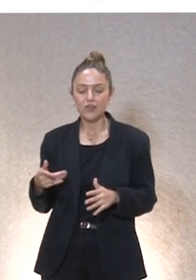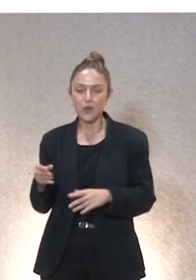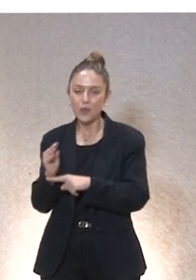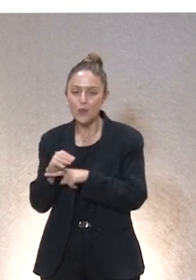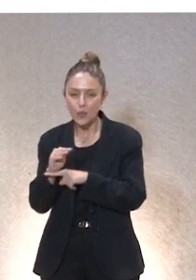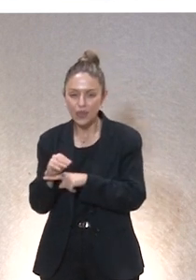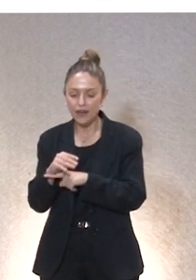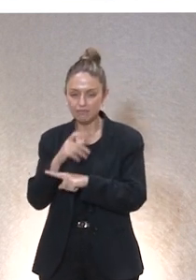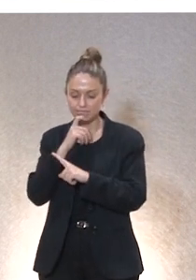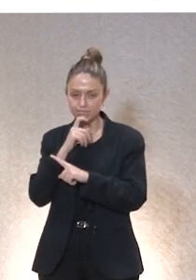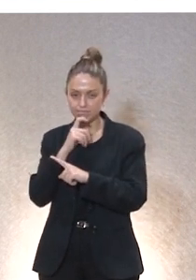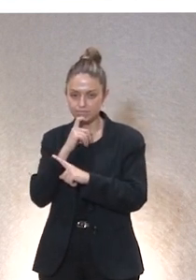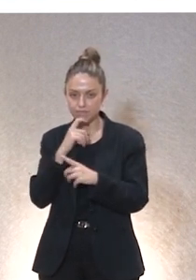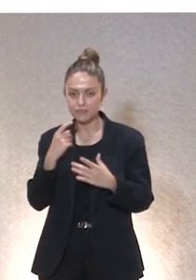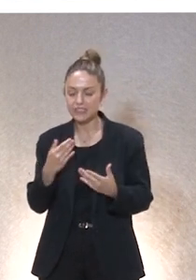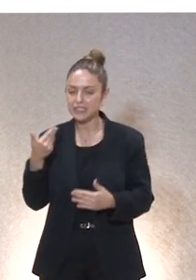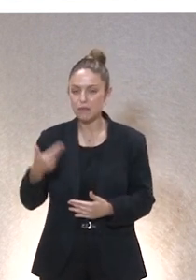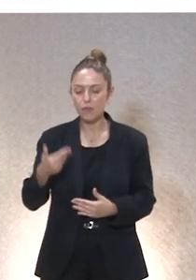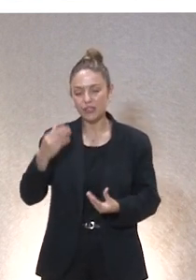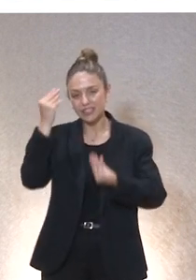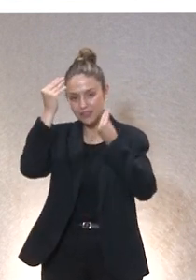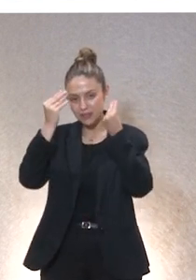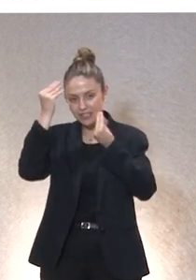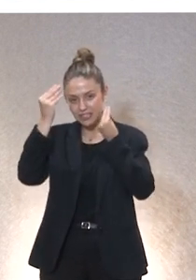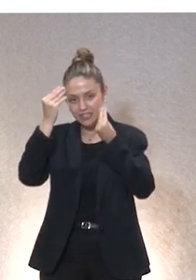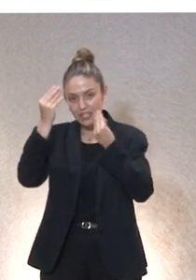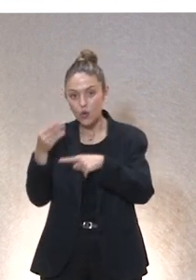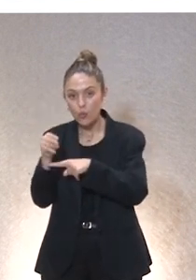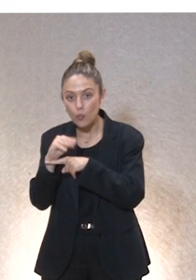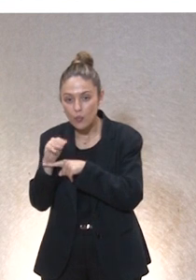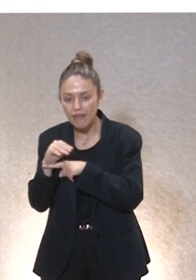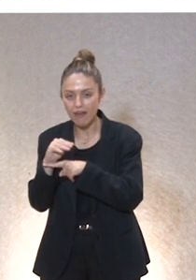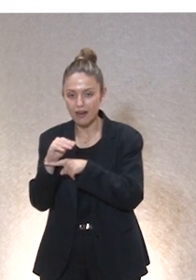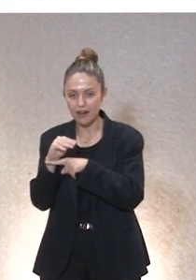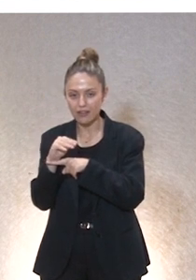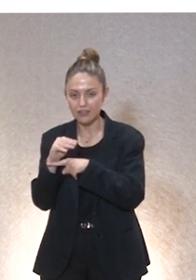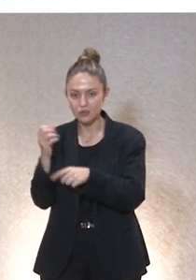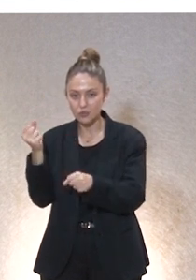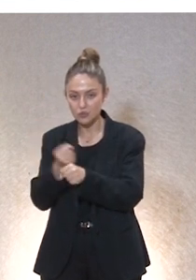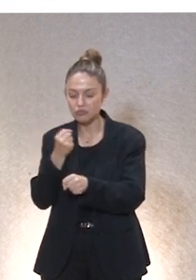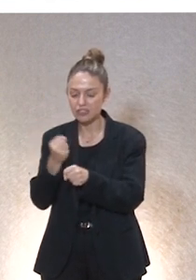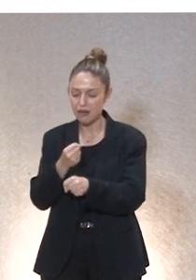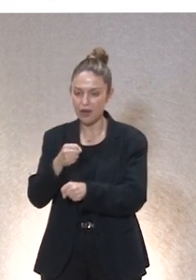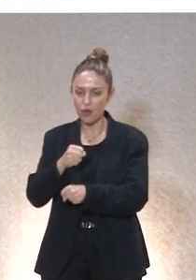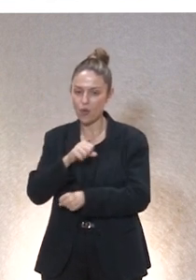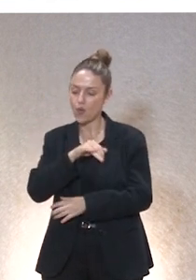es fundamental reflexionar sobre el hecho de que el cuidar es una actividad fatigosa